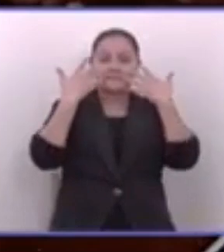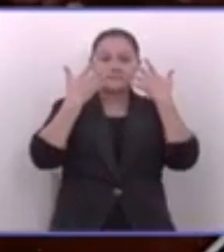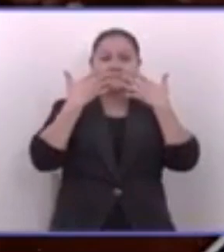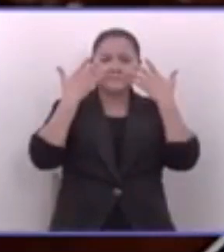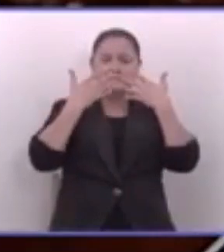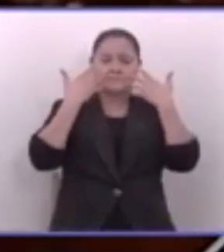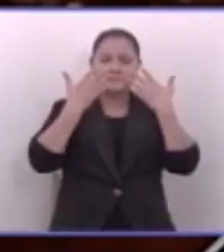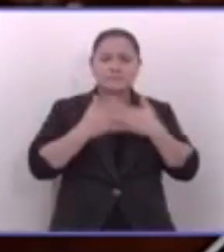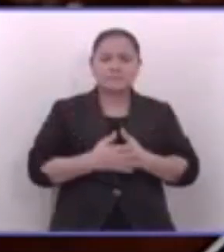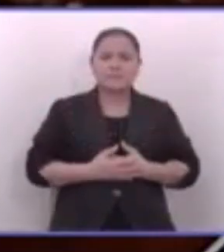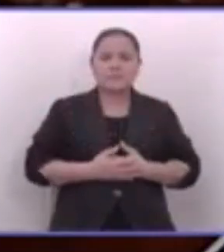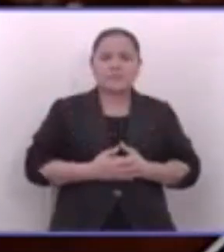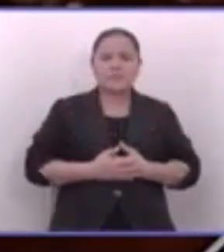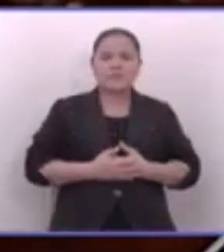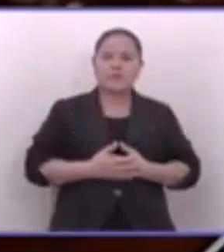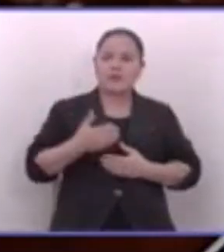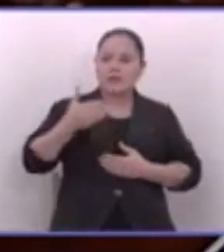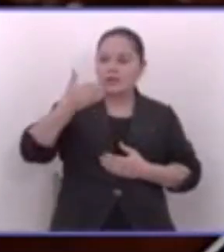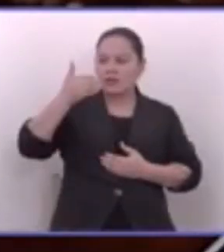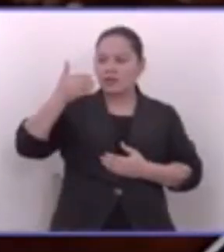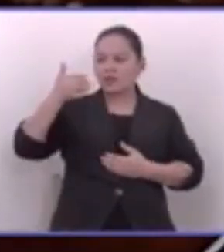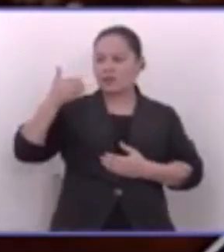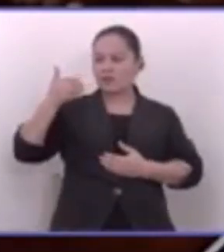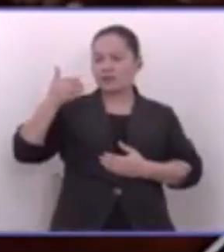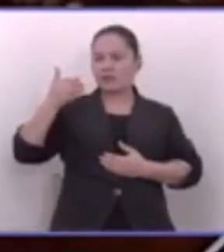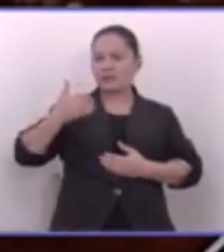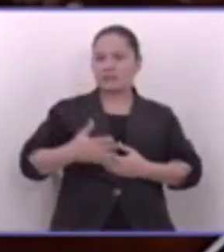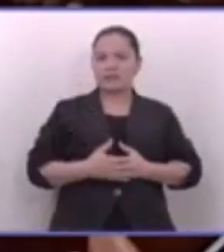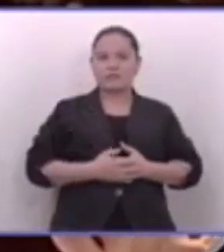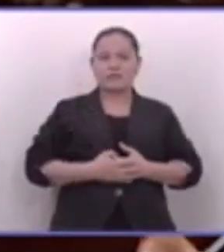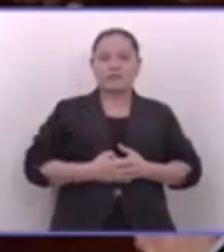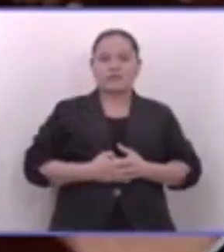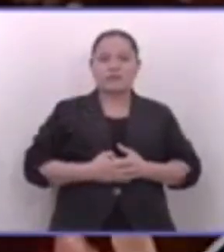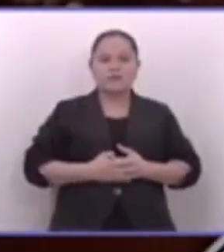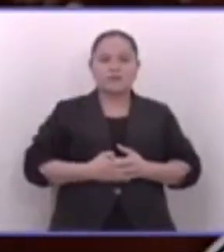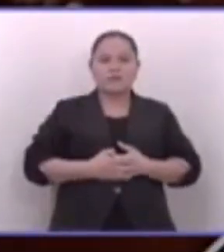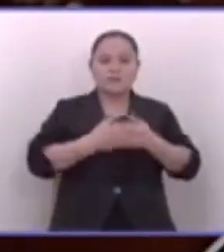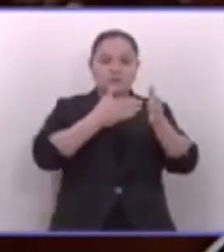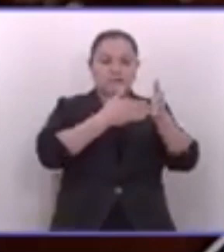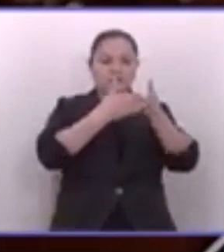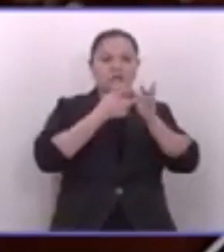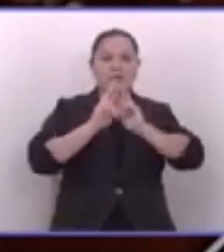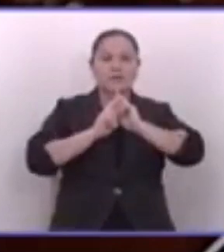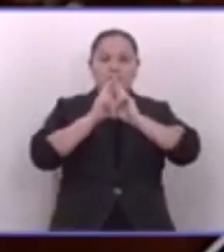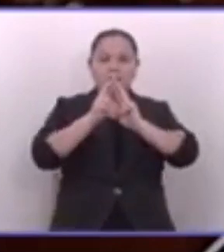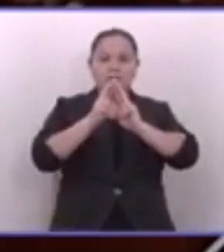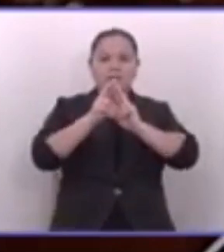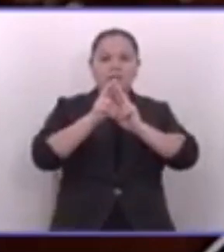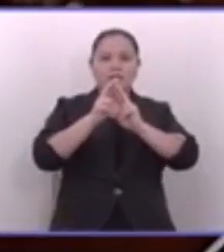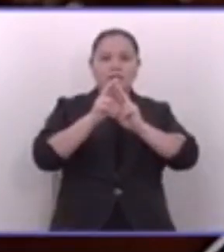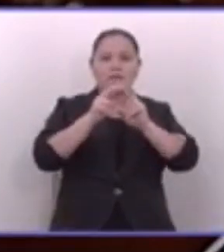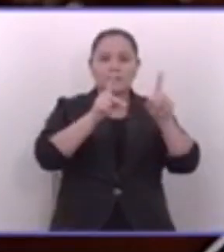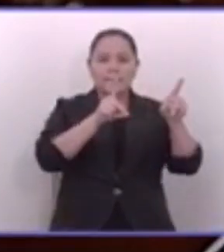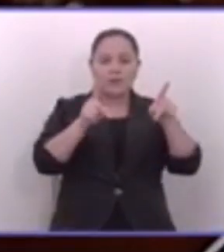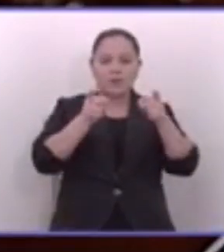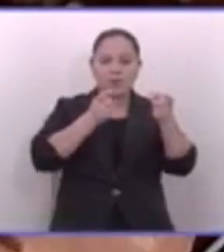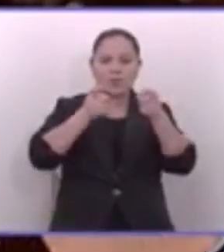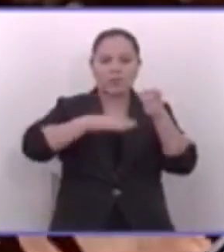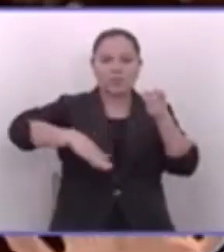hace unos años con los iniciales resultados del plan control territorial.